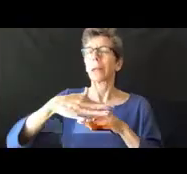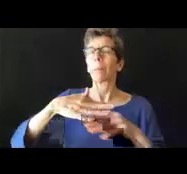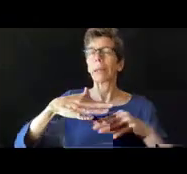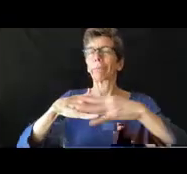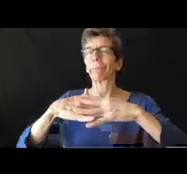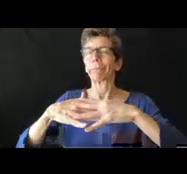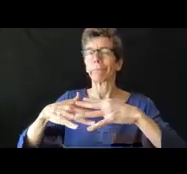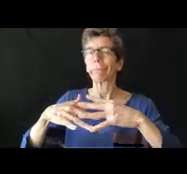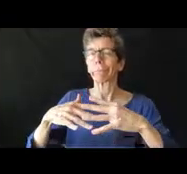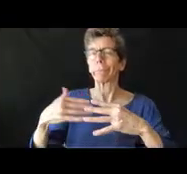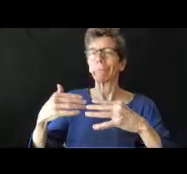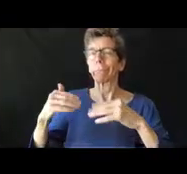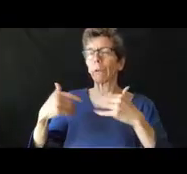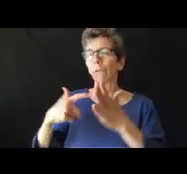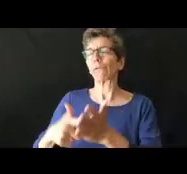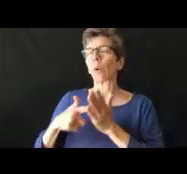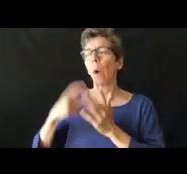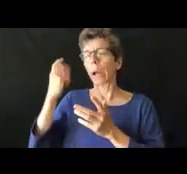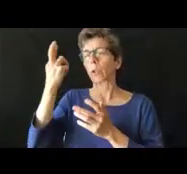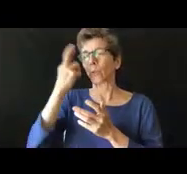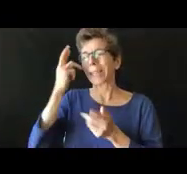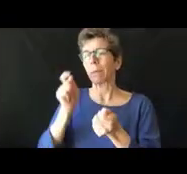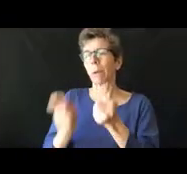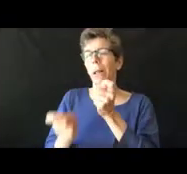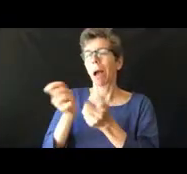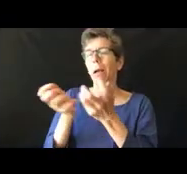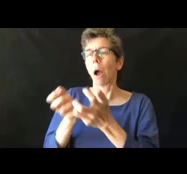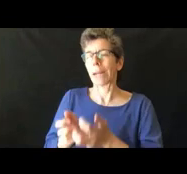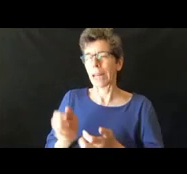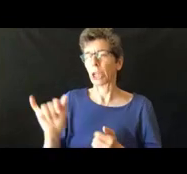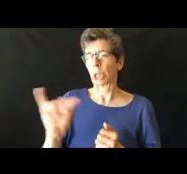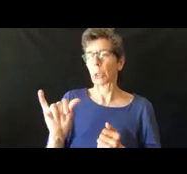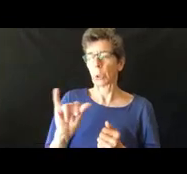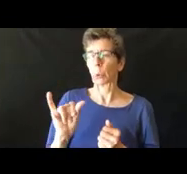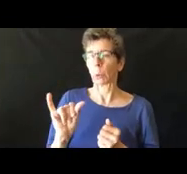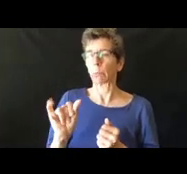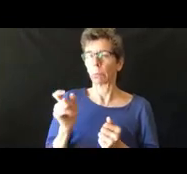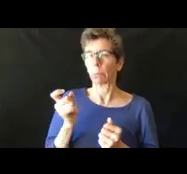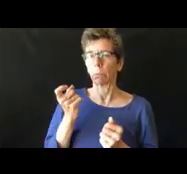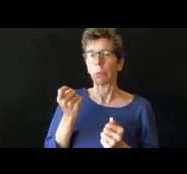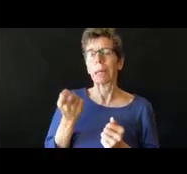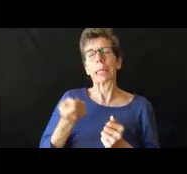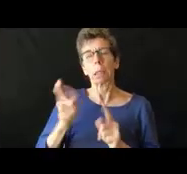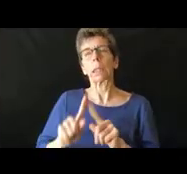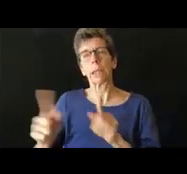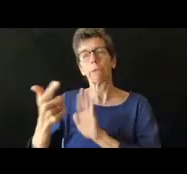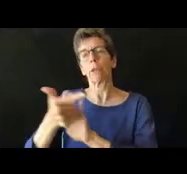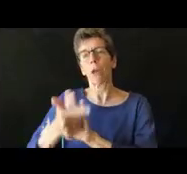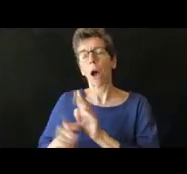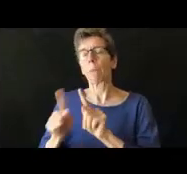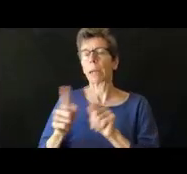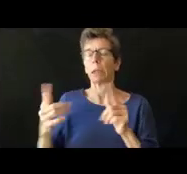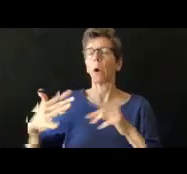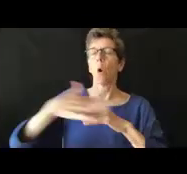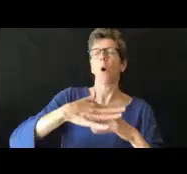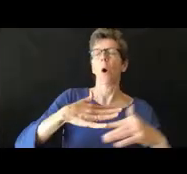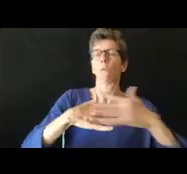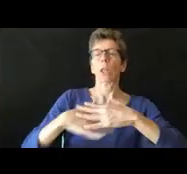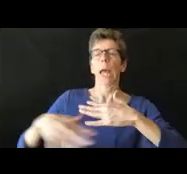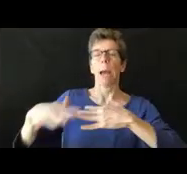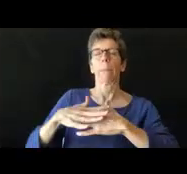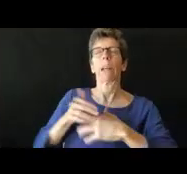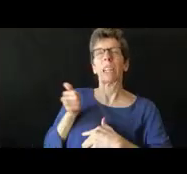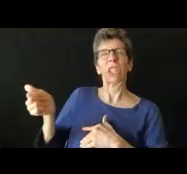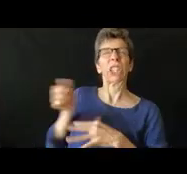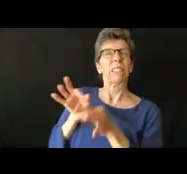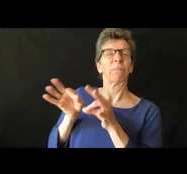las adaptaciones del estudiante del IEP. Aunque estén protegidas bajo diferentes secciones, la 504, debe ir